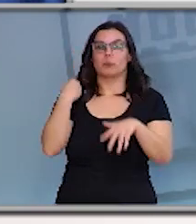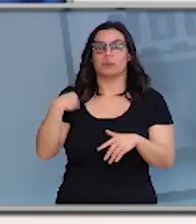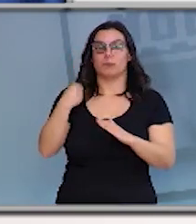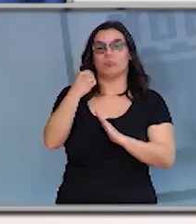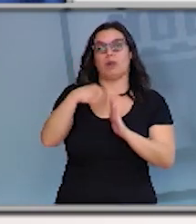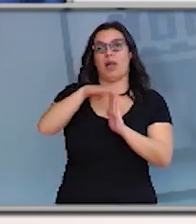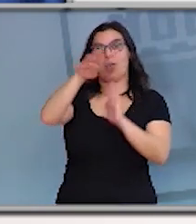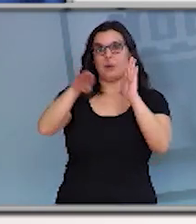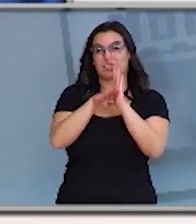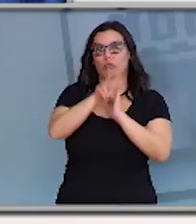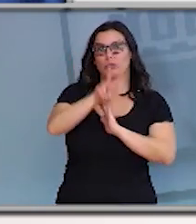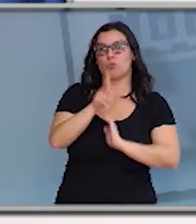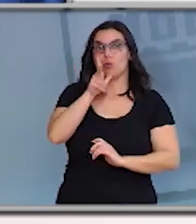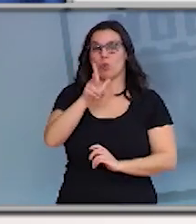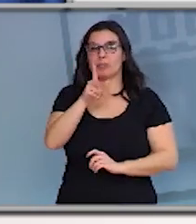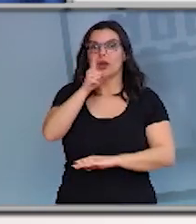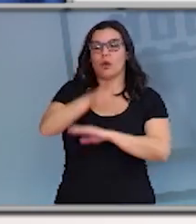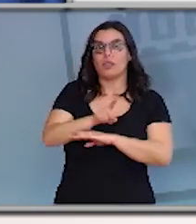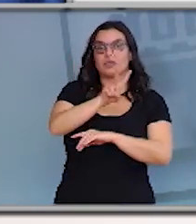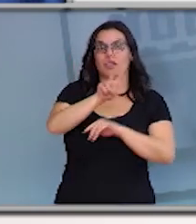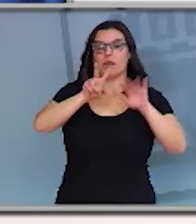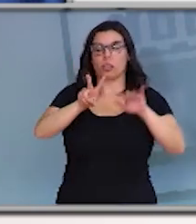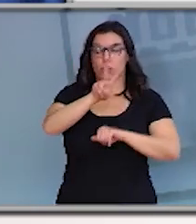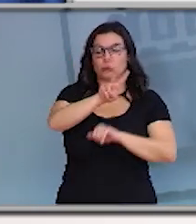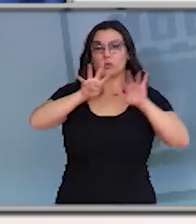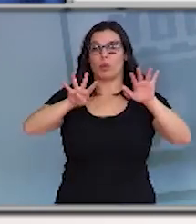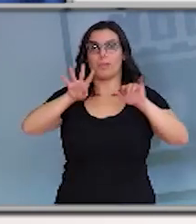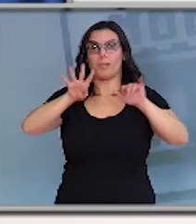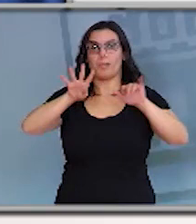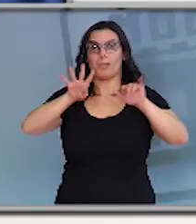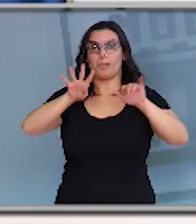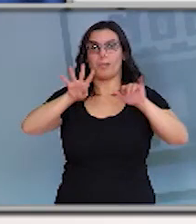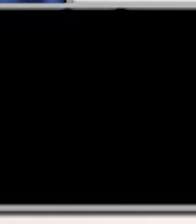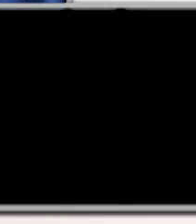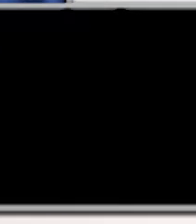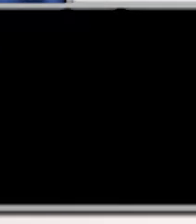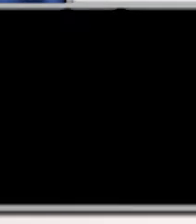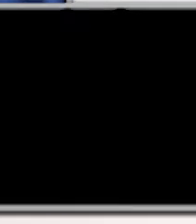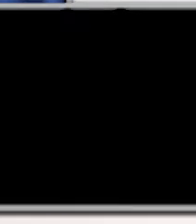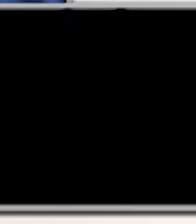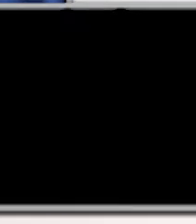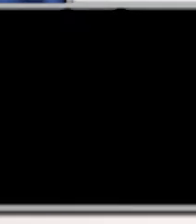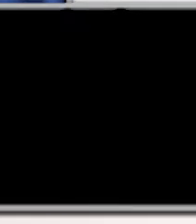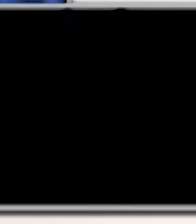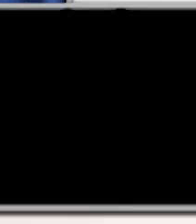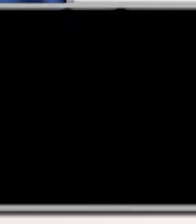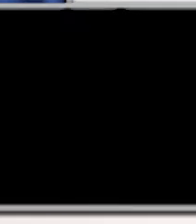apartado segundo H de la Orden San 7295 2020 de 11 de marzo. Recomendamos la suspensión de las